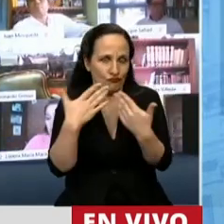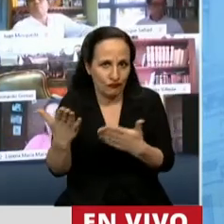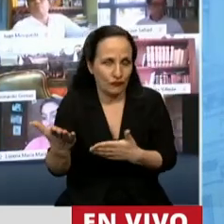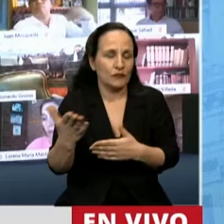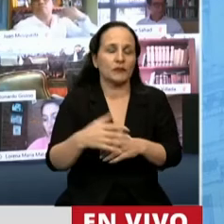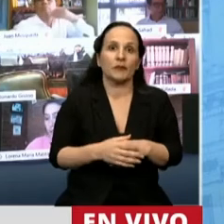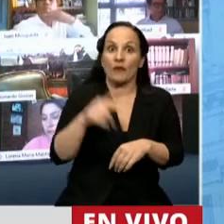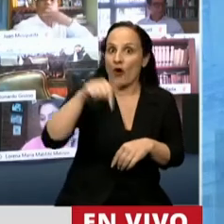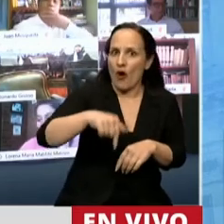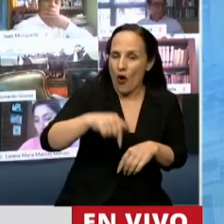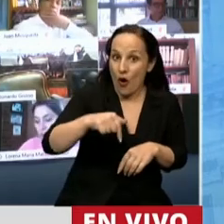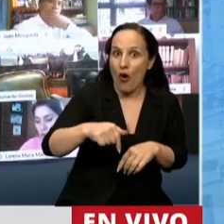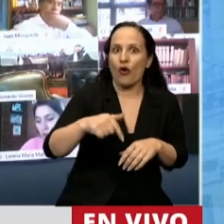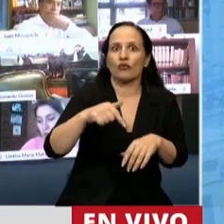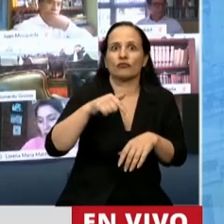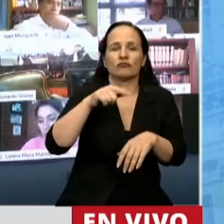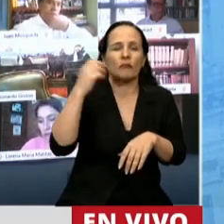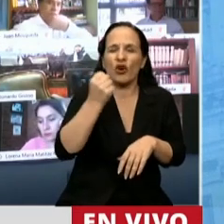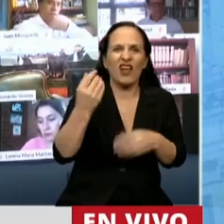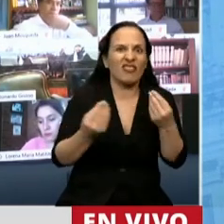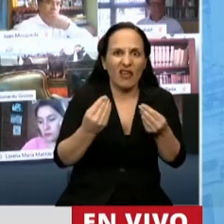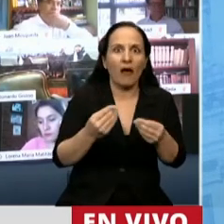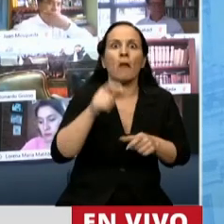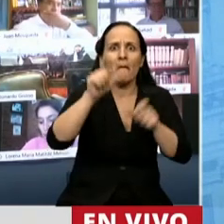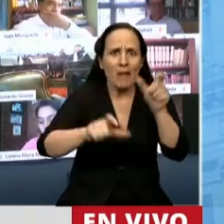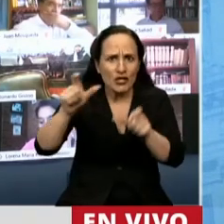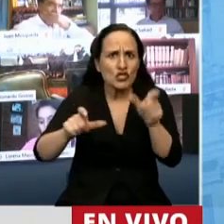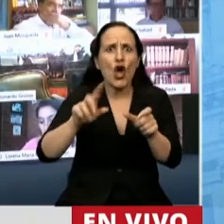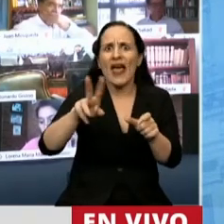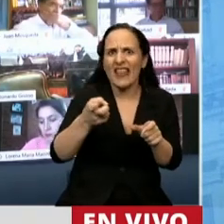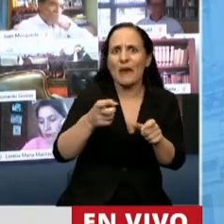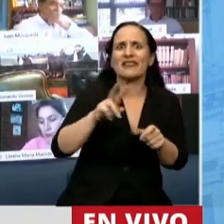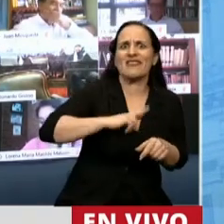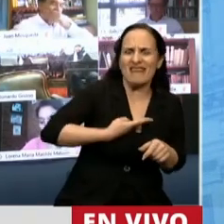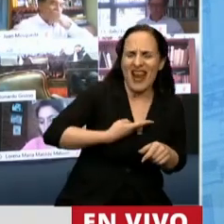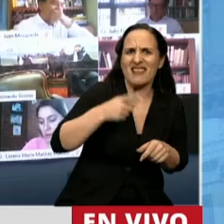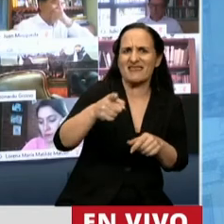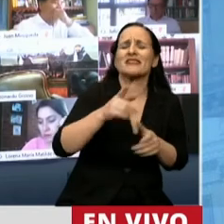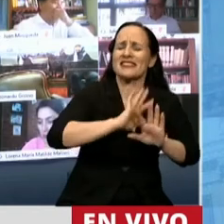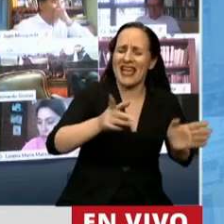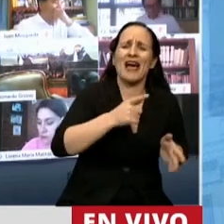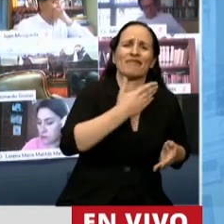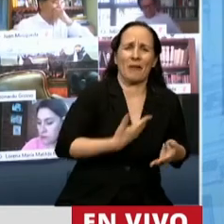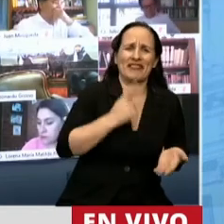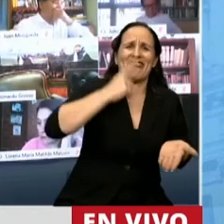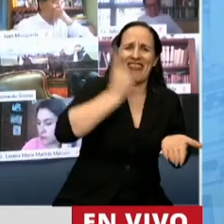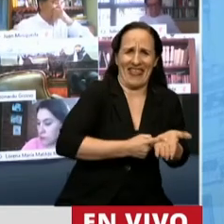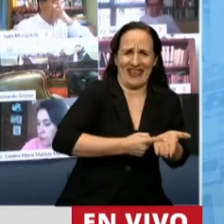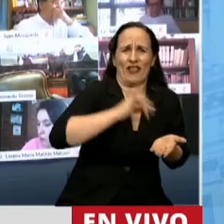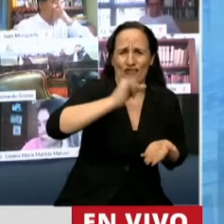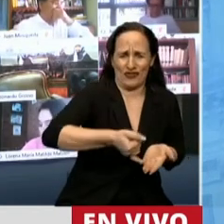discutiendo la posibilidad de que el acceso laboral para personas travestis y trans sea ley. Tenemos un decreto del Presidente fundamental,